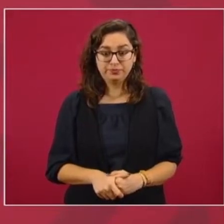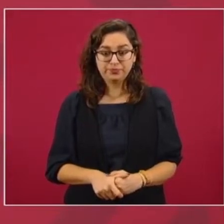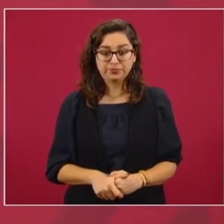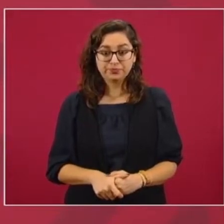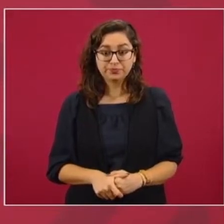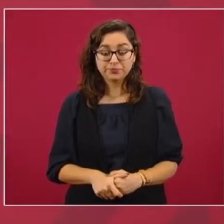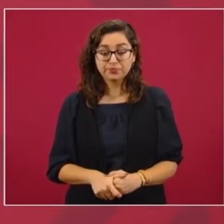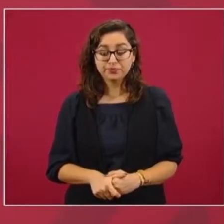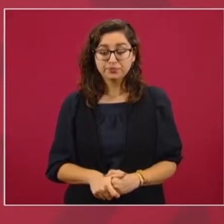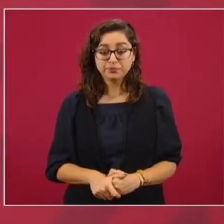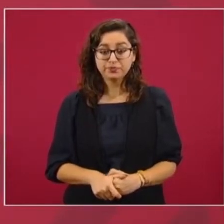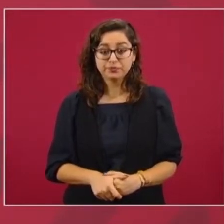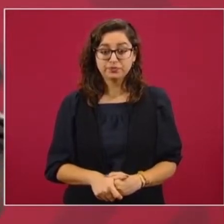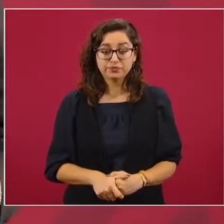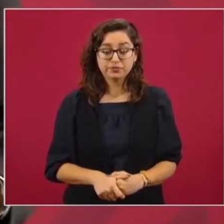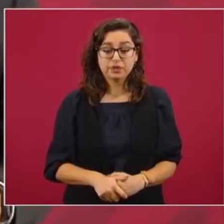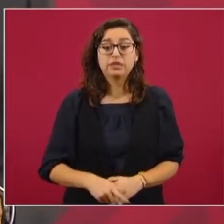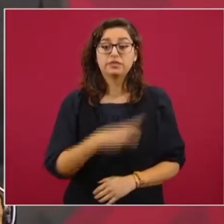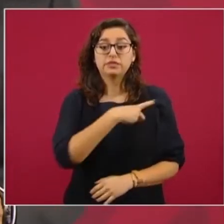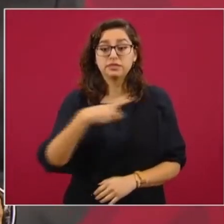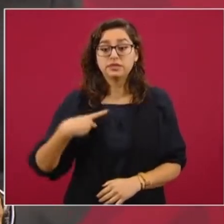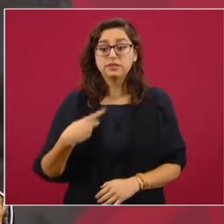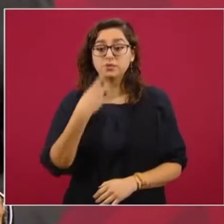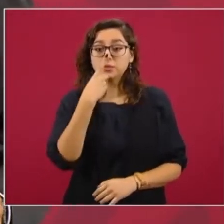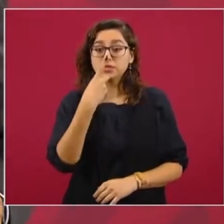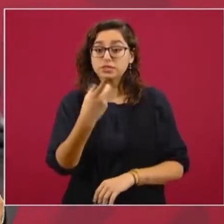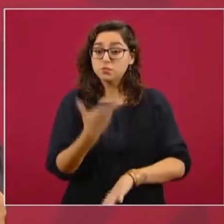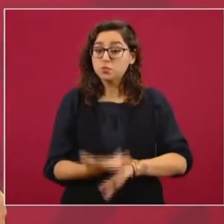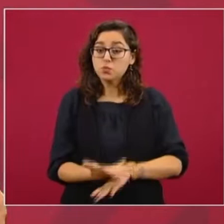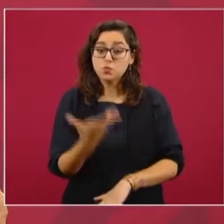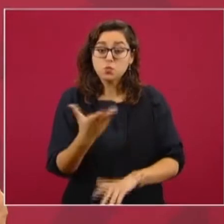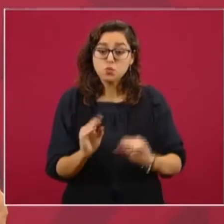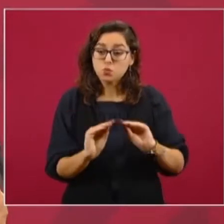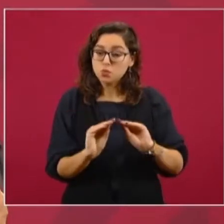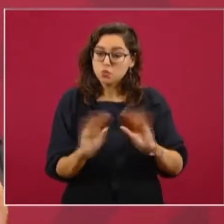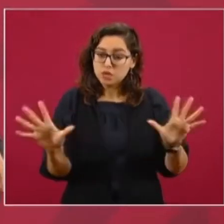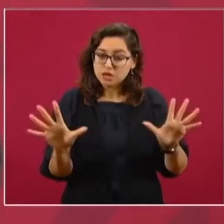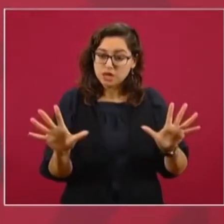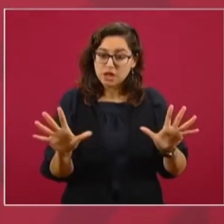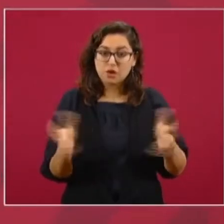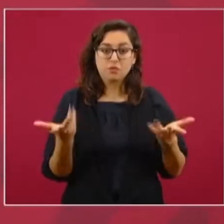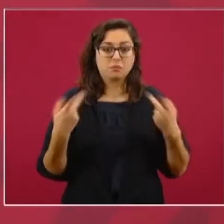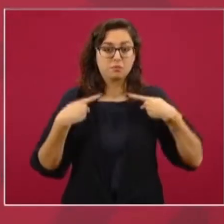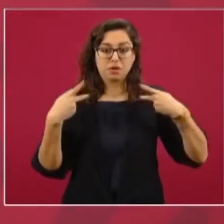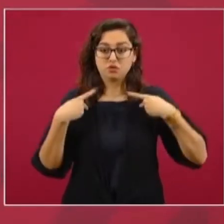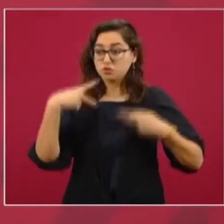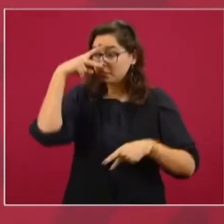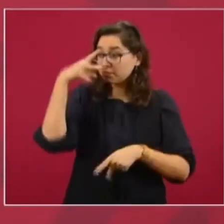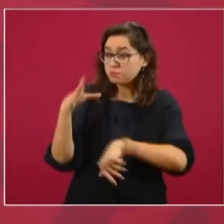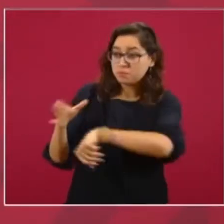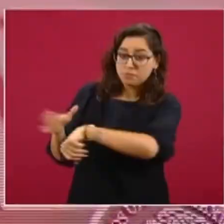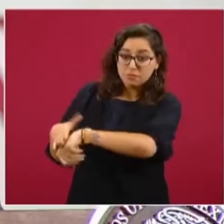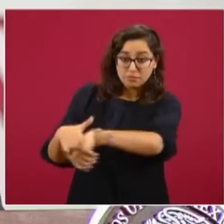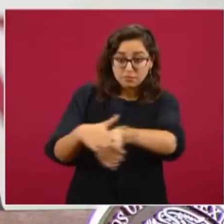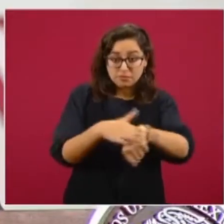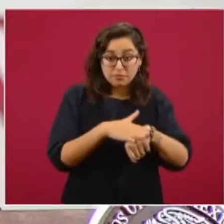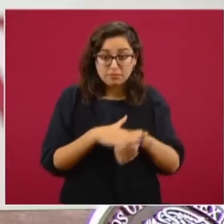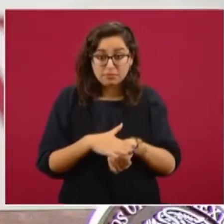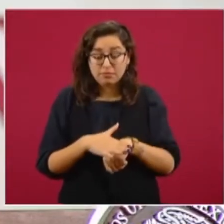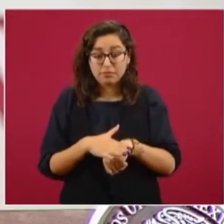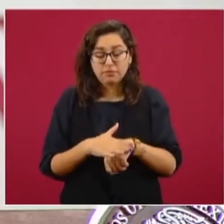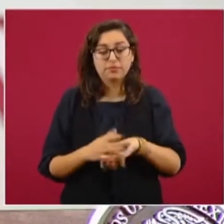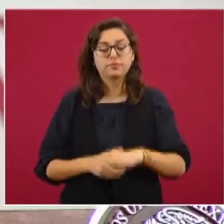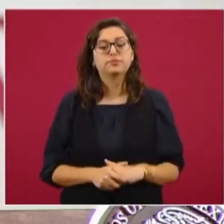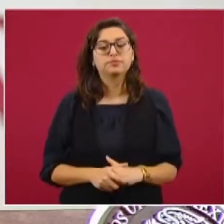Quiero dejar de manifiesto, quiero informarle al pueblo de México que